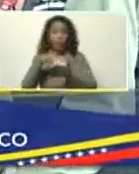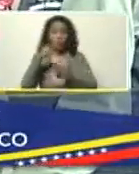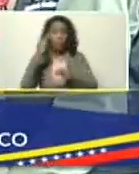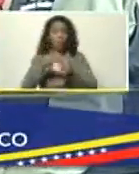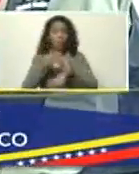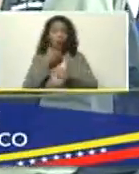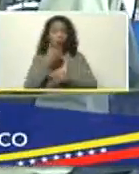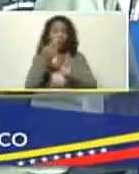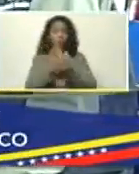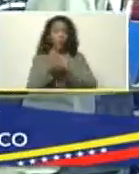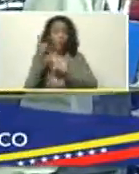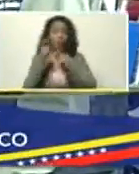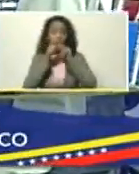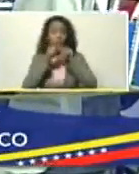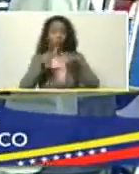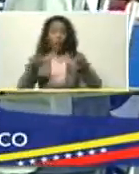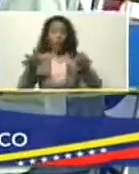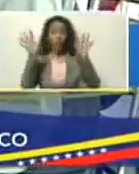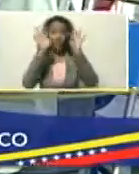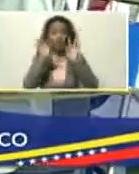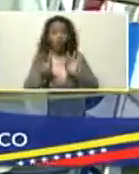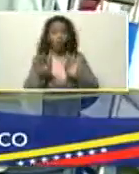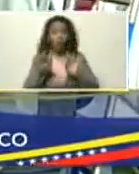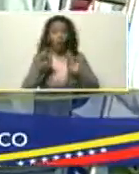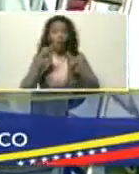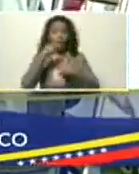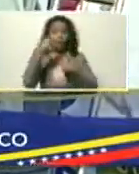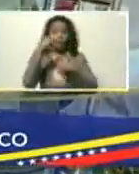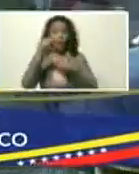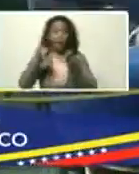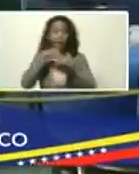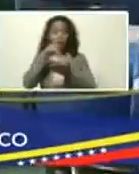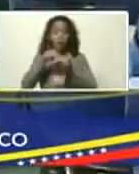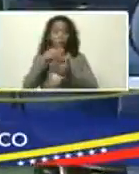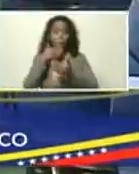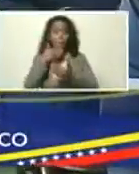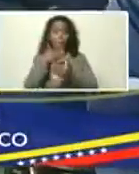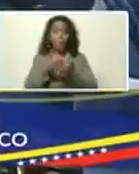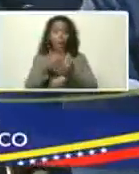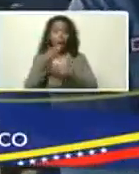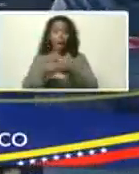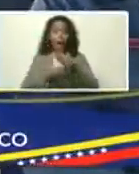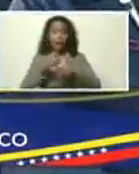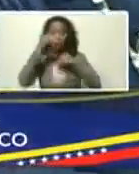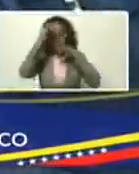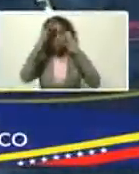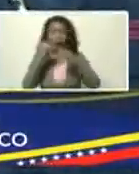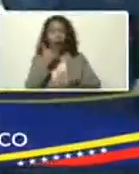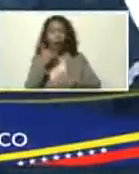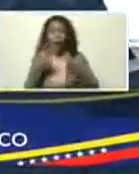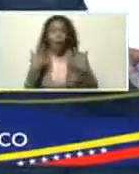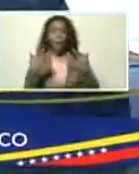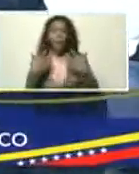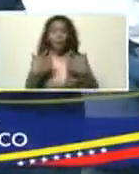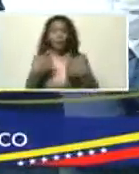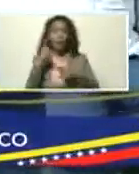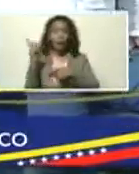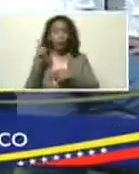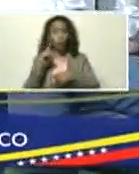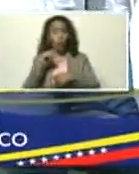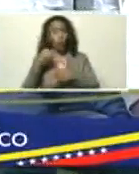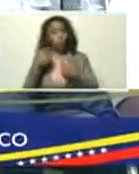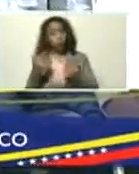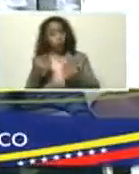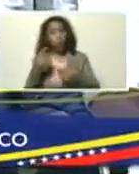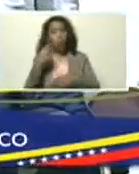y, desplegar un dispositivo, a nivel nacional, que nos permita, atender, cualquier emergencia, la ventaja de esto, mi comandante,